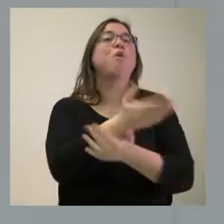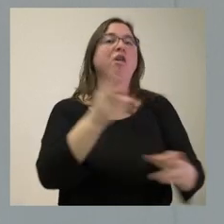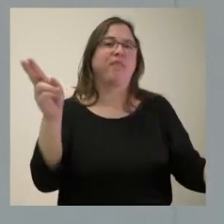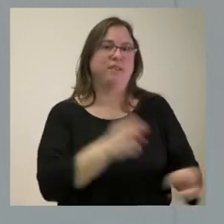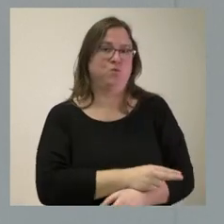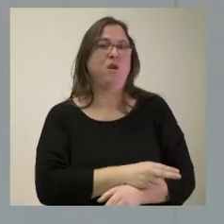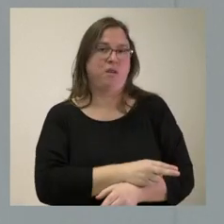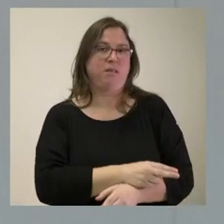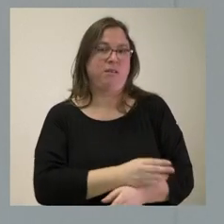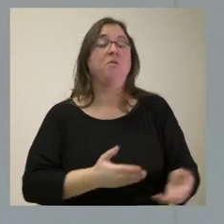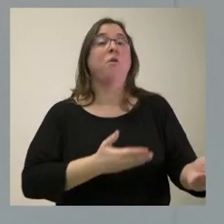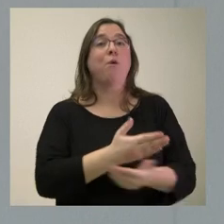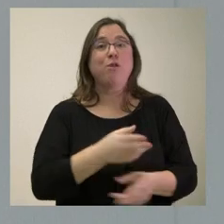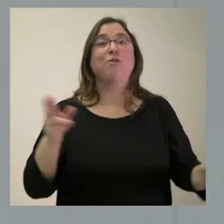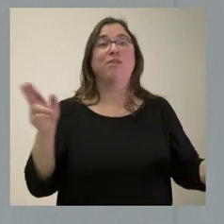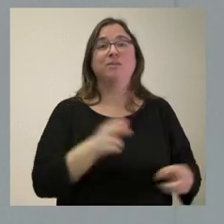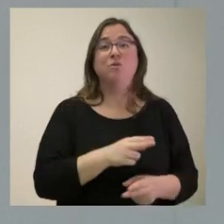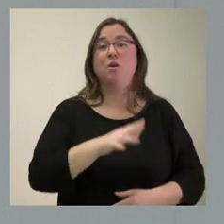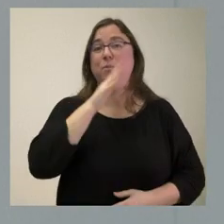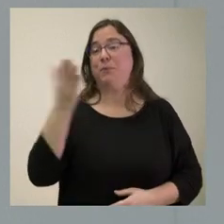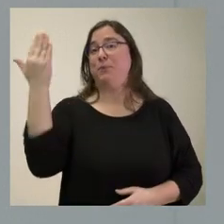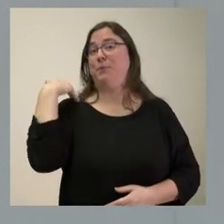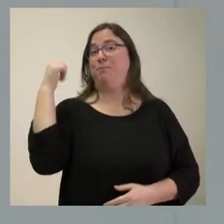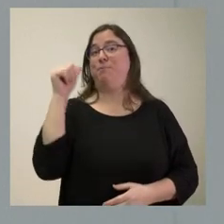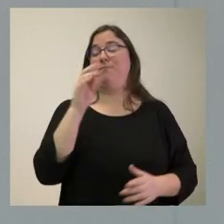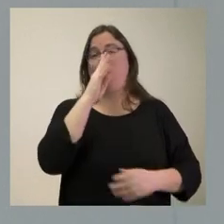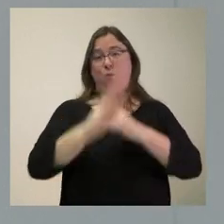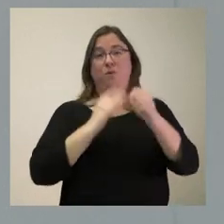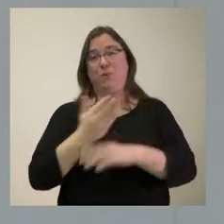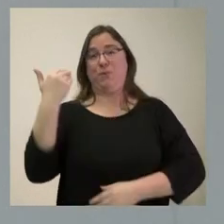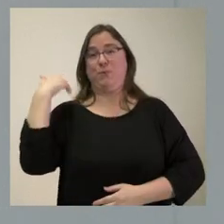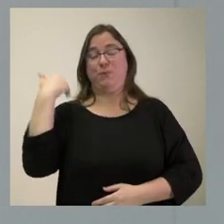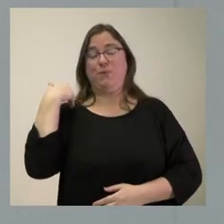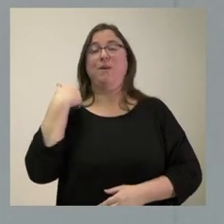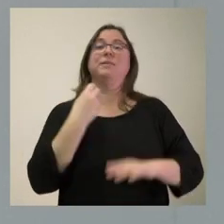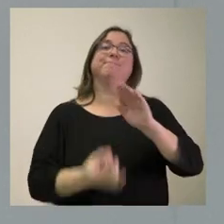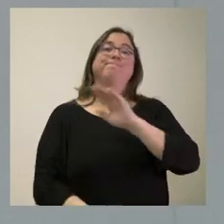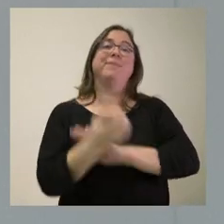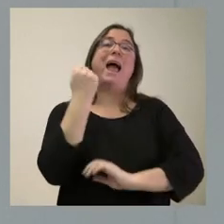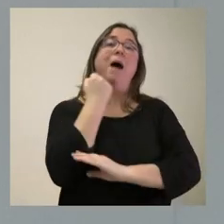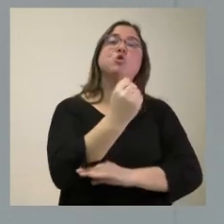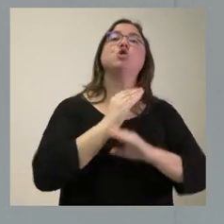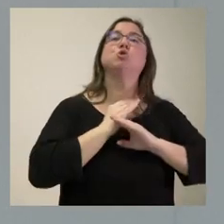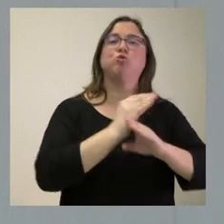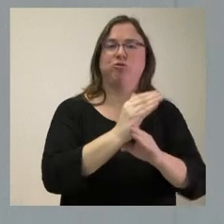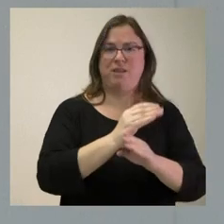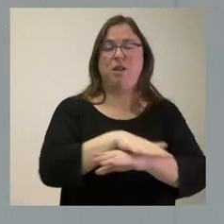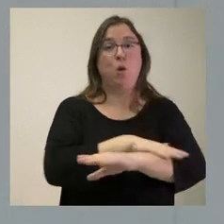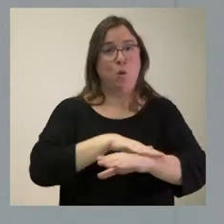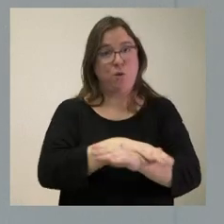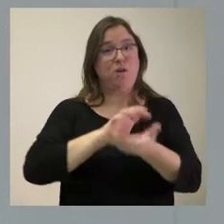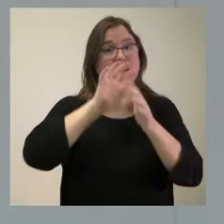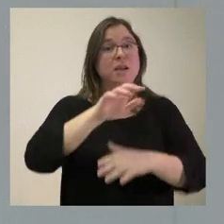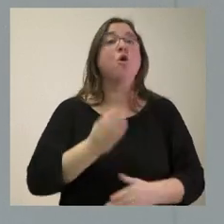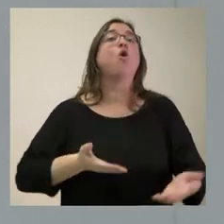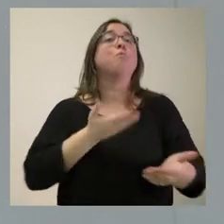en el sentido de que la pasada legislatura del Gobierno de Castilla y León nació con un apoyo suficiente en las Cortes de Castilla y León y una moción